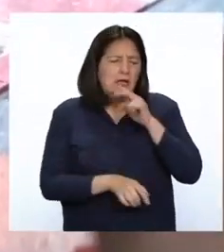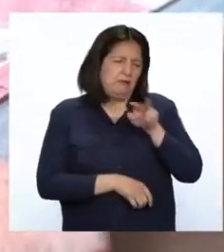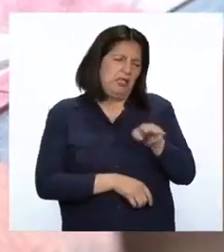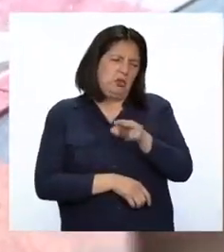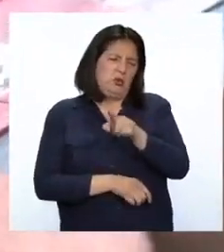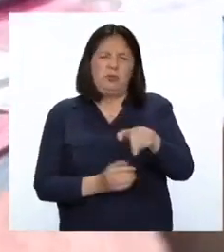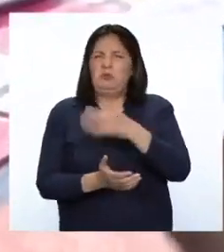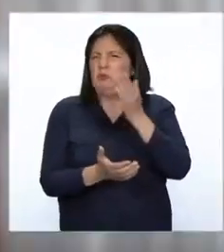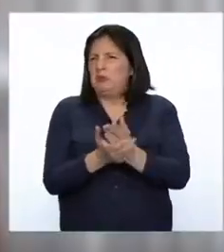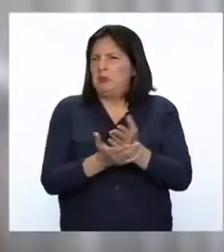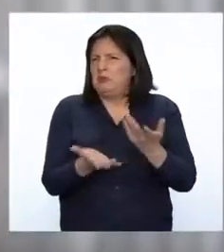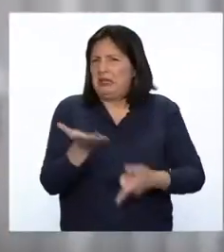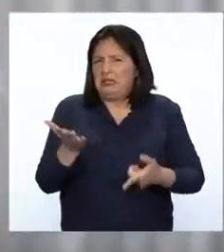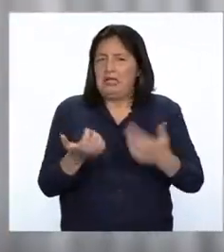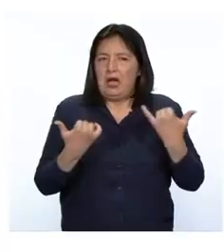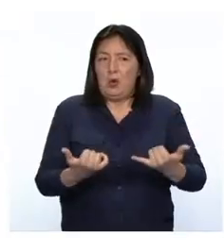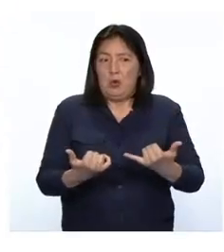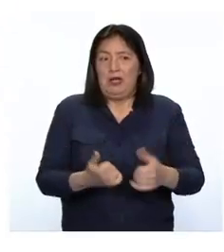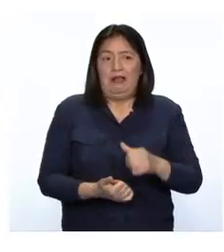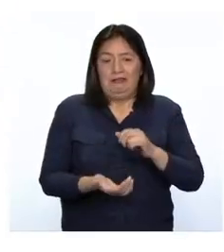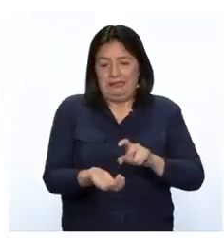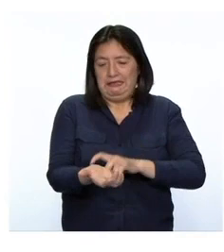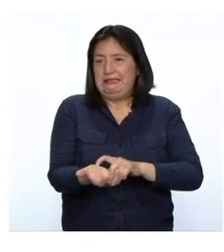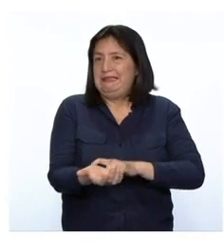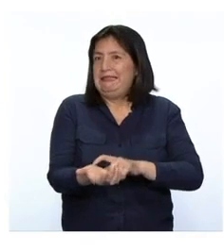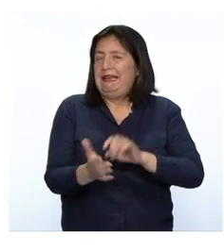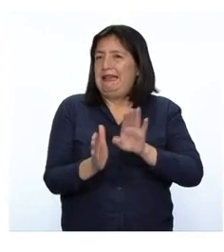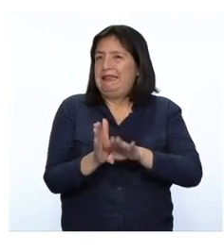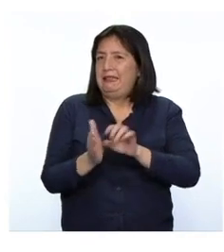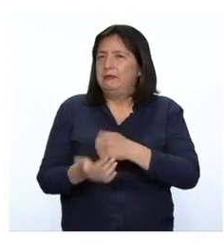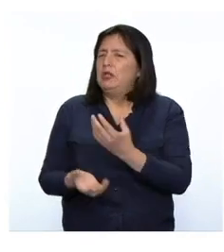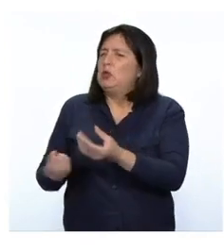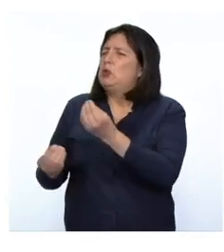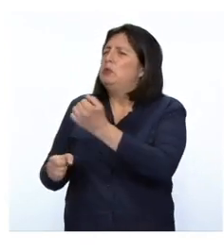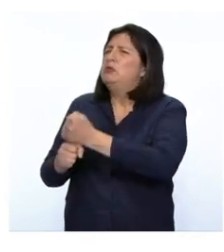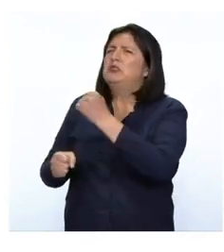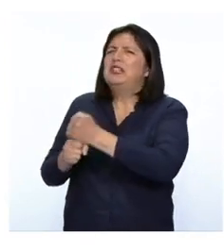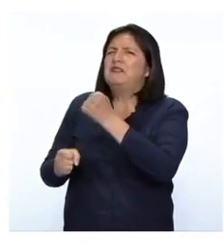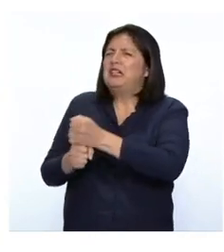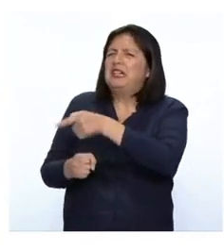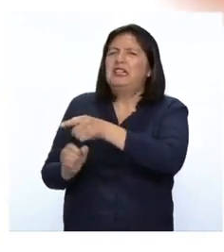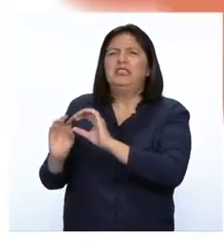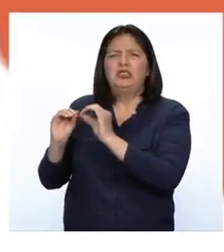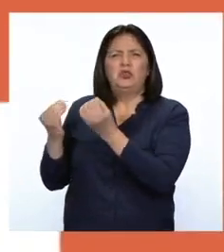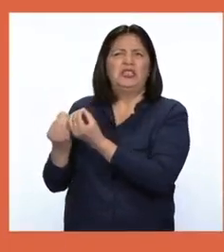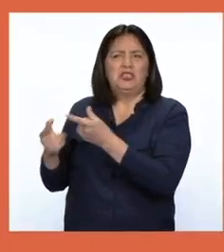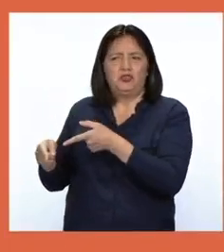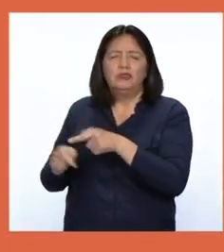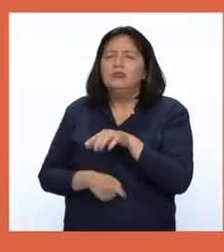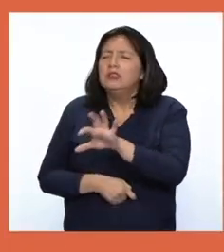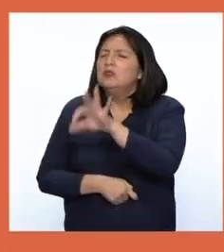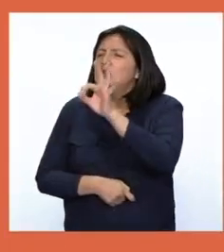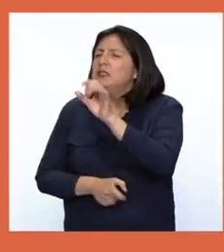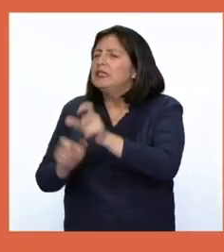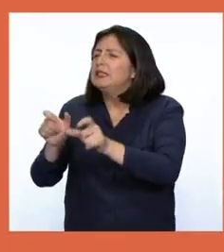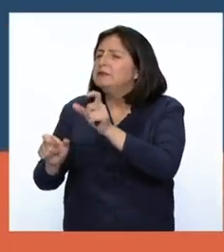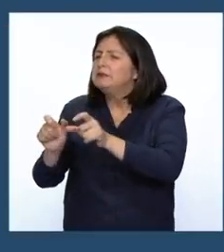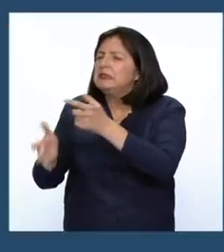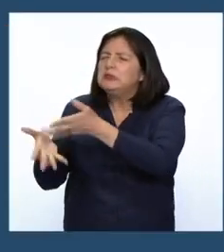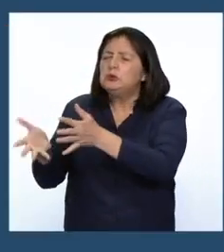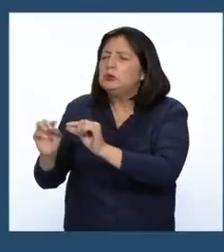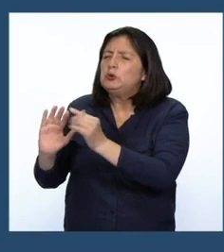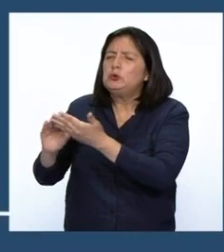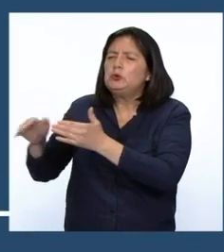ahora es la anemia. ¿Cómo trabaja NutriDucan? Se identifican las poblaciones vulnerables. Se estudian los